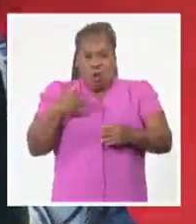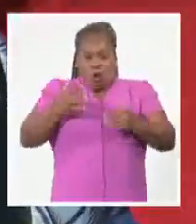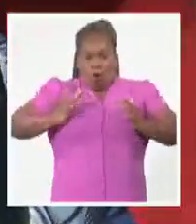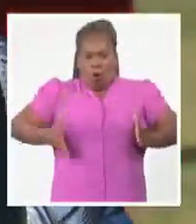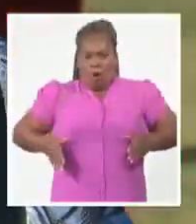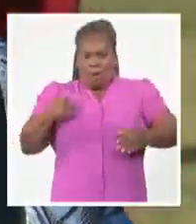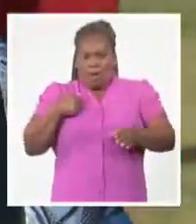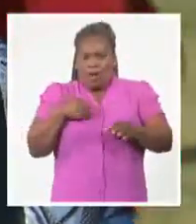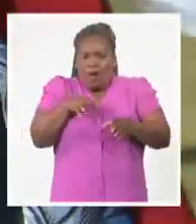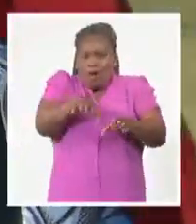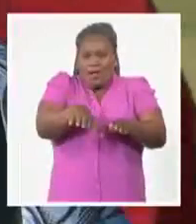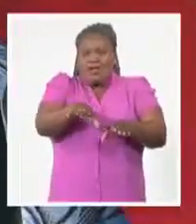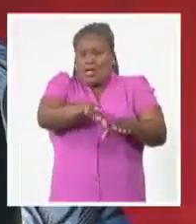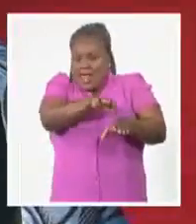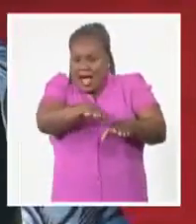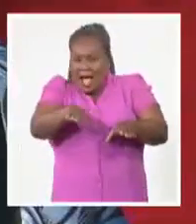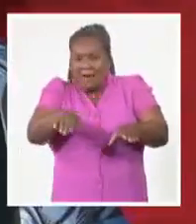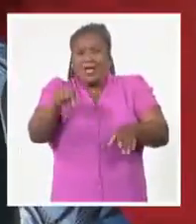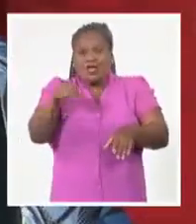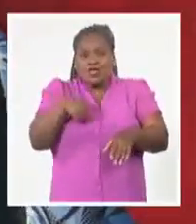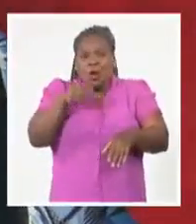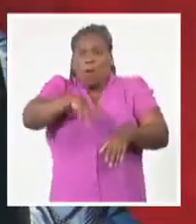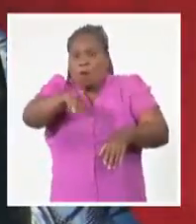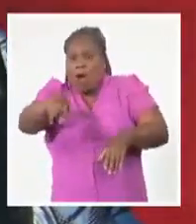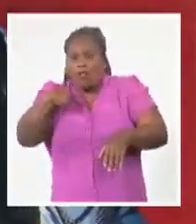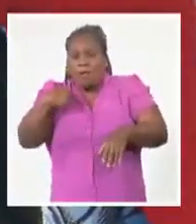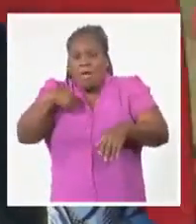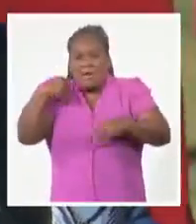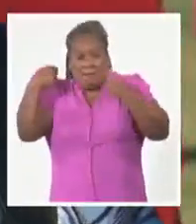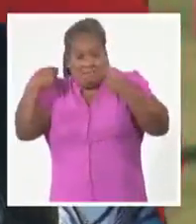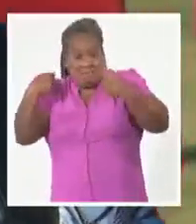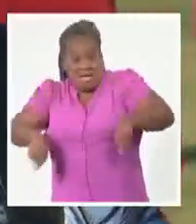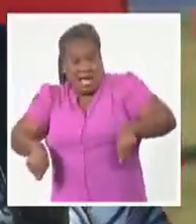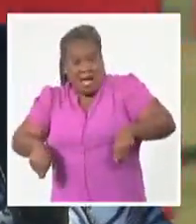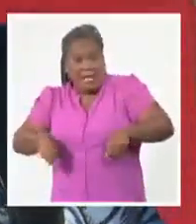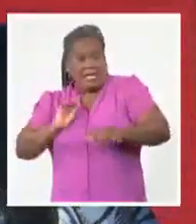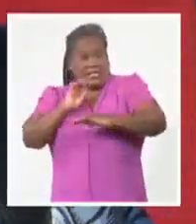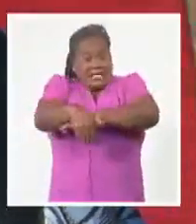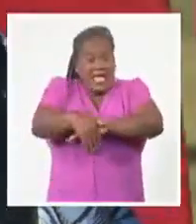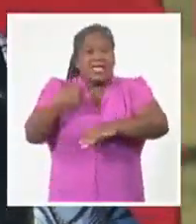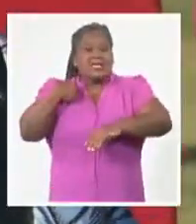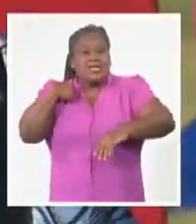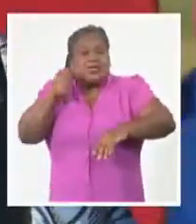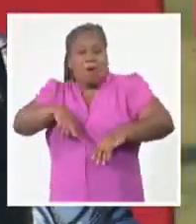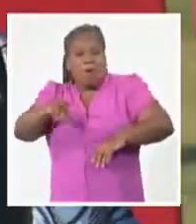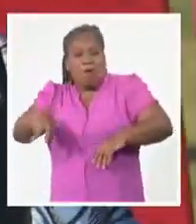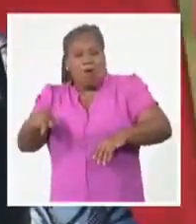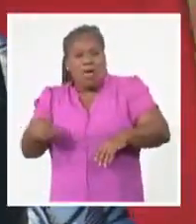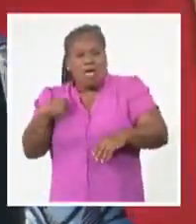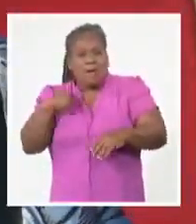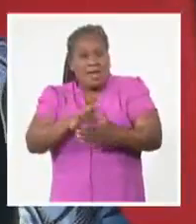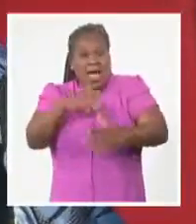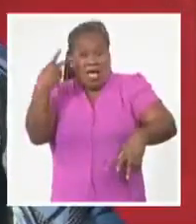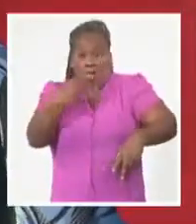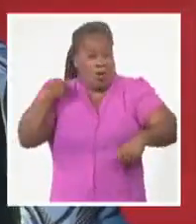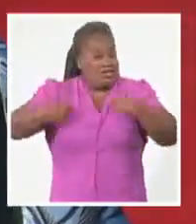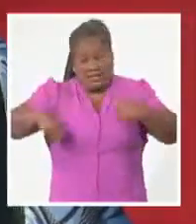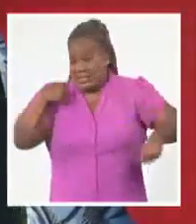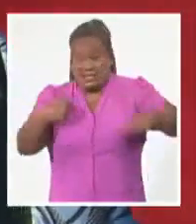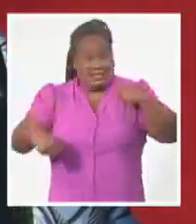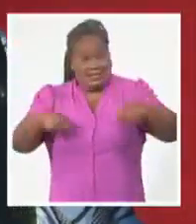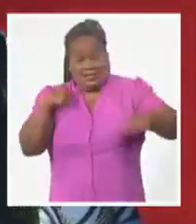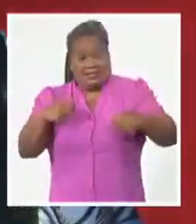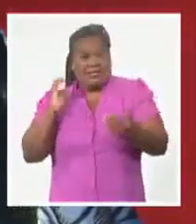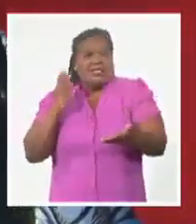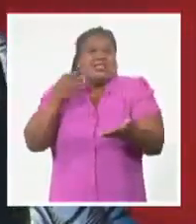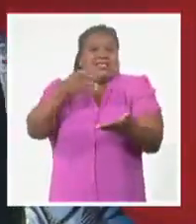salí a buscar a mi compañera también, piedad. Y las dos salimos corriendo, venciendo marabuzales, hasta llegar